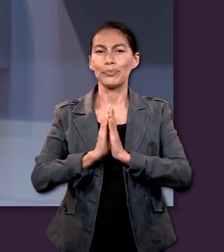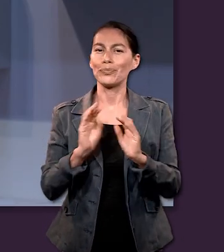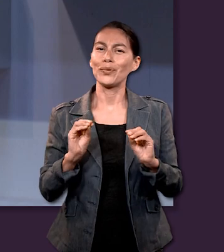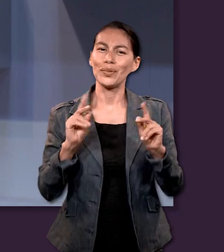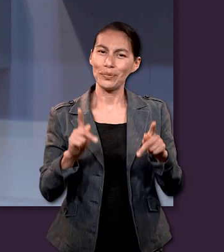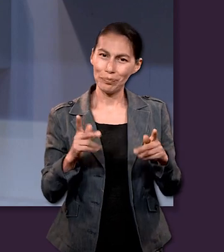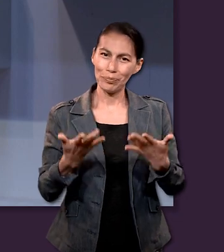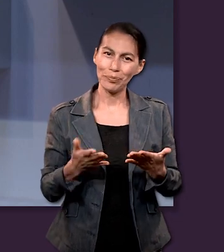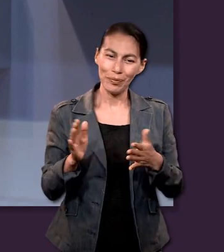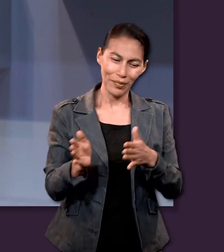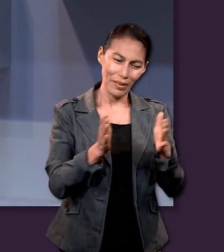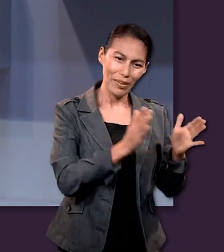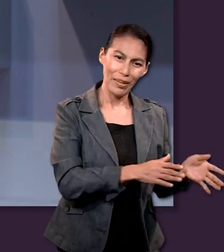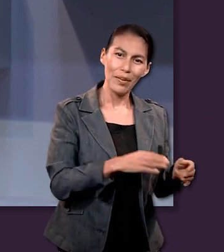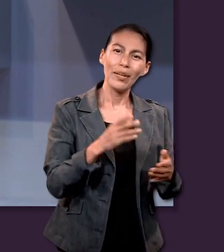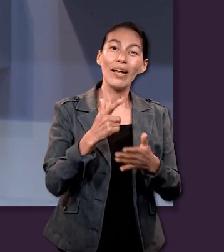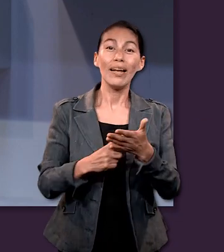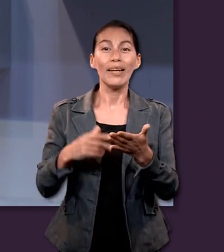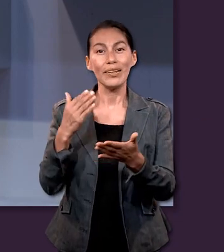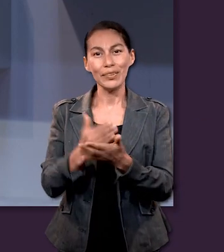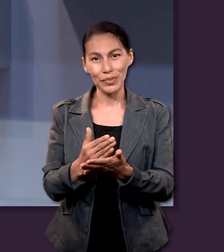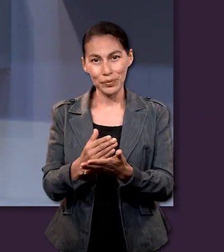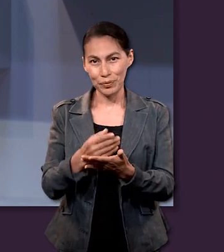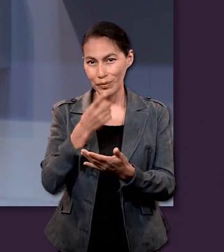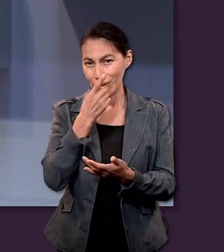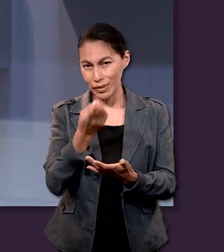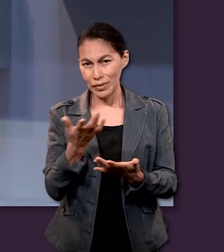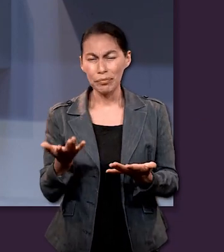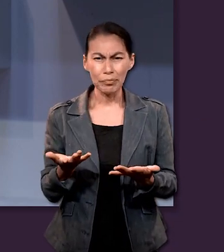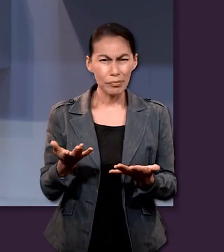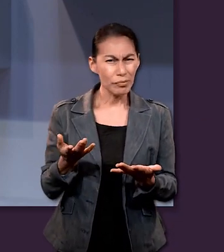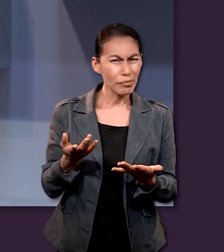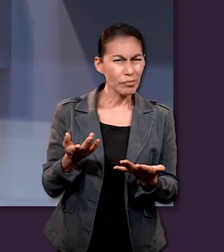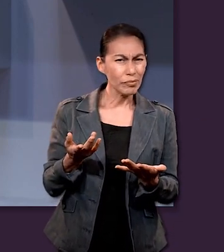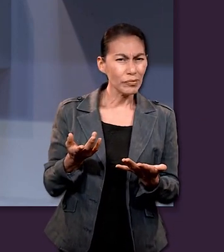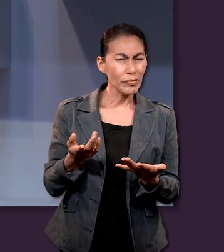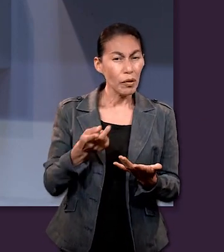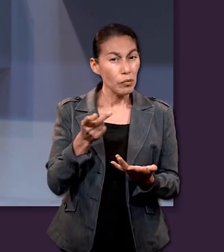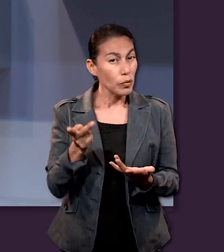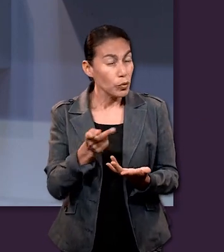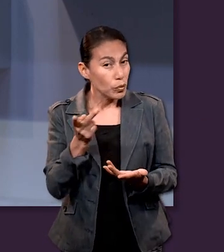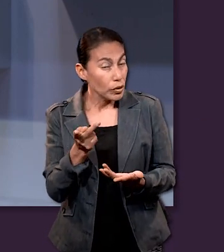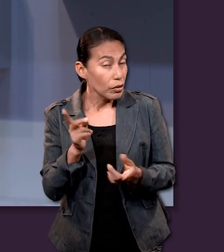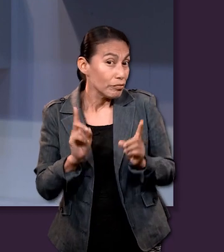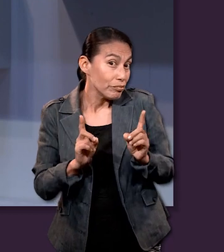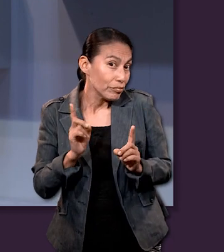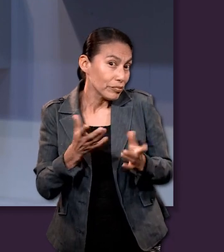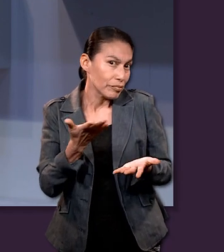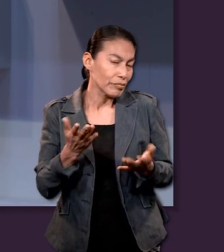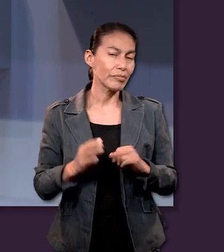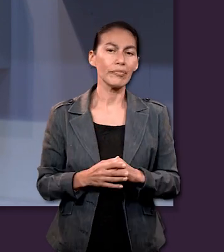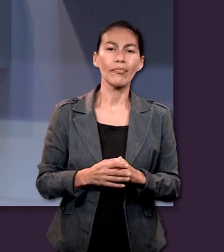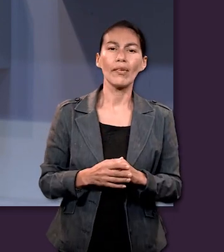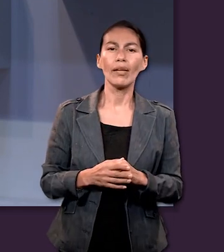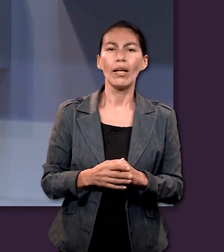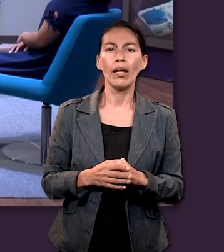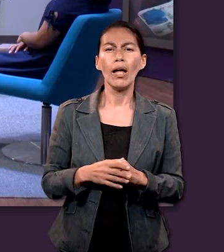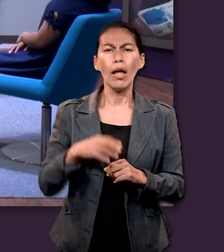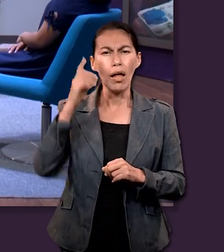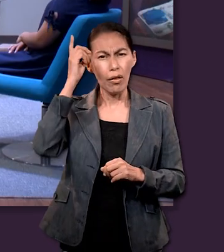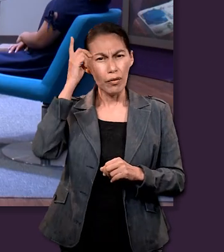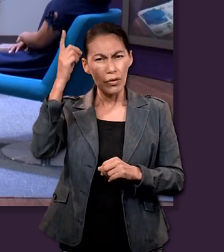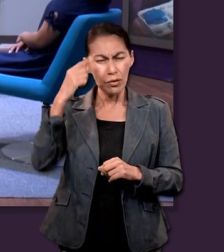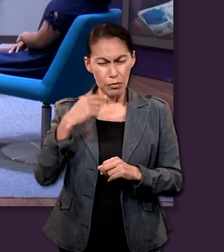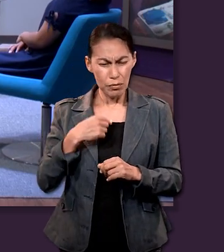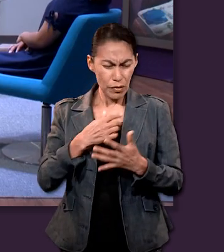lección, nos encontramos con una cuestionante que quizá algunos nos hayamos preguntado alguna vez y es si de